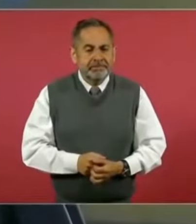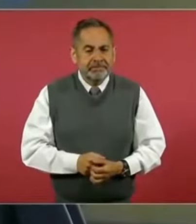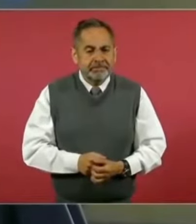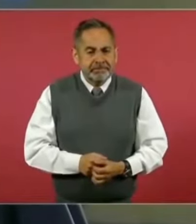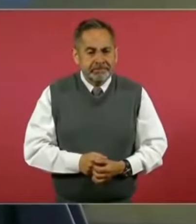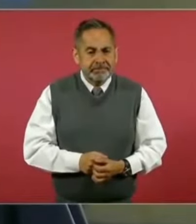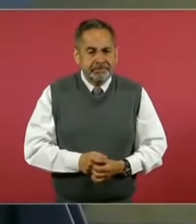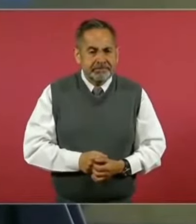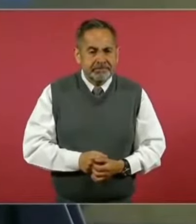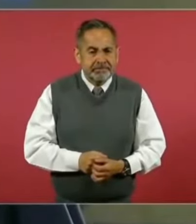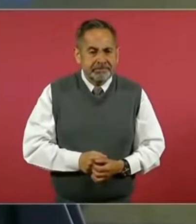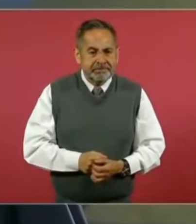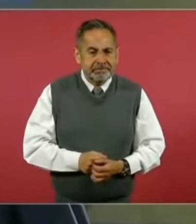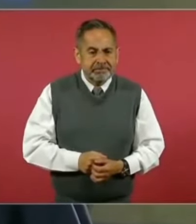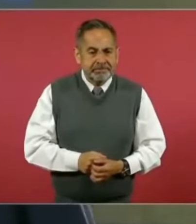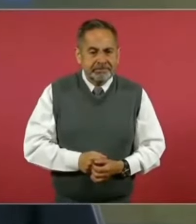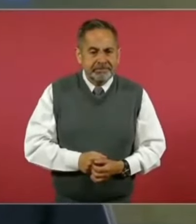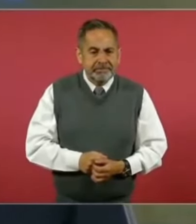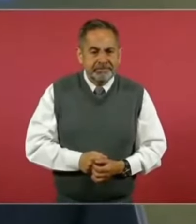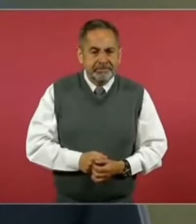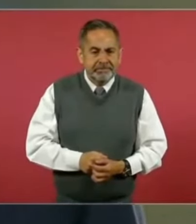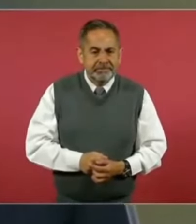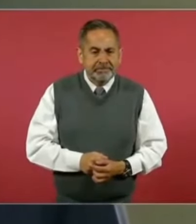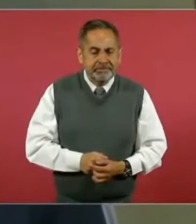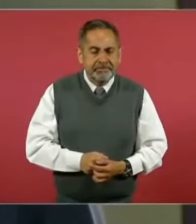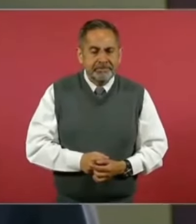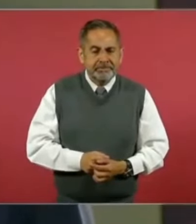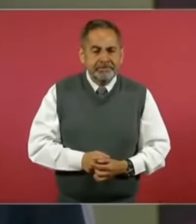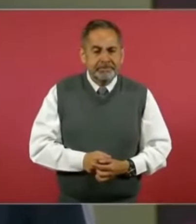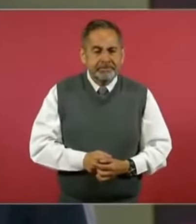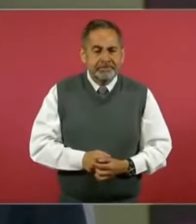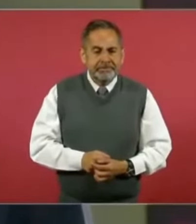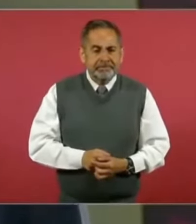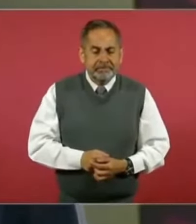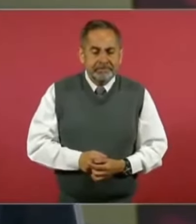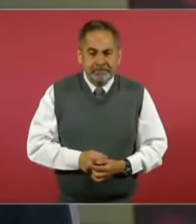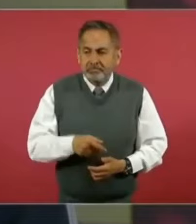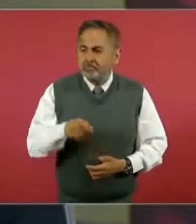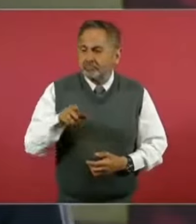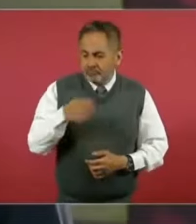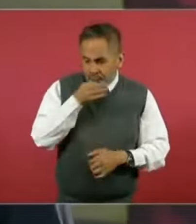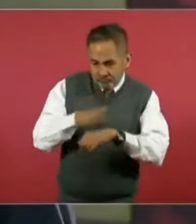el Medio Oriente